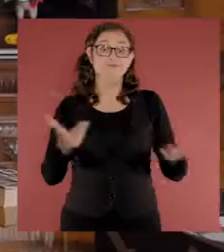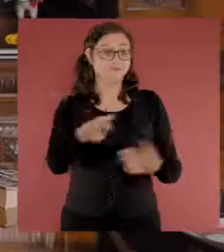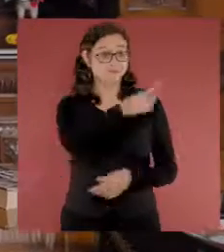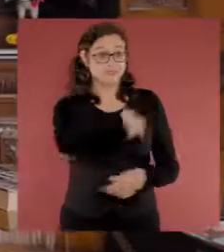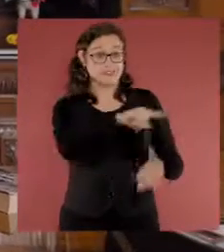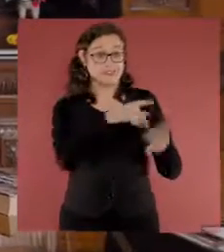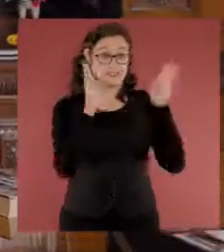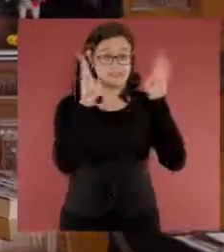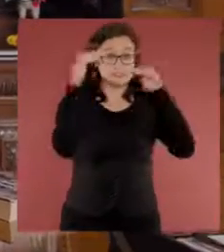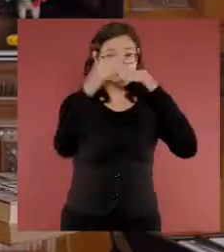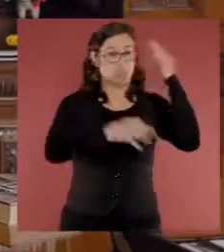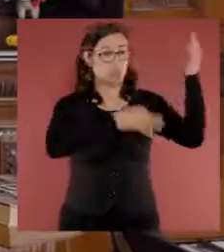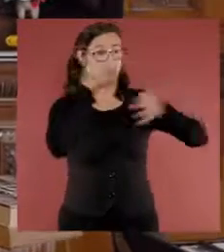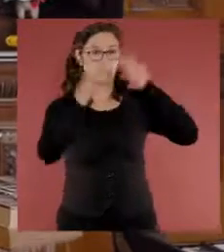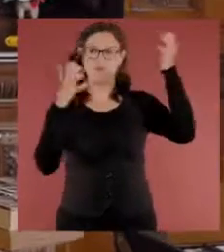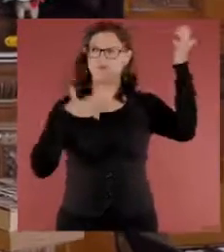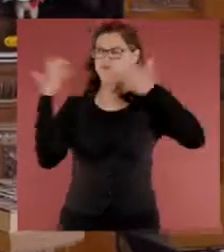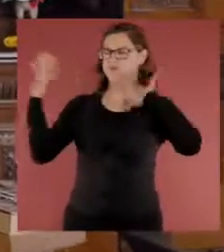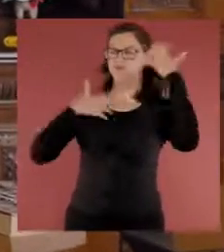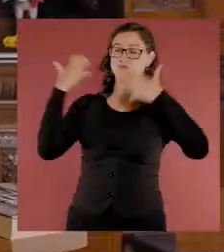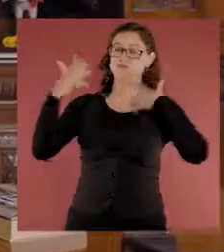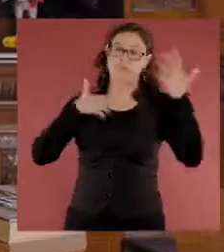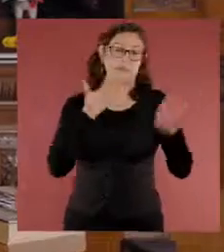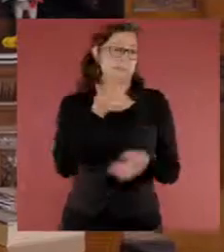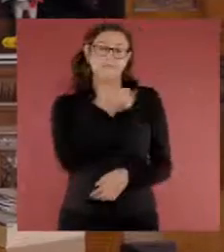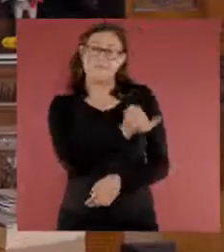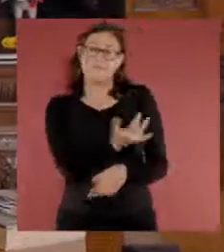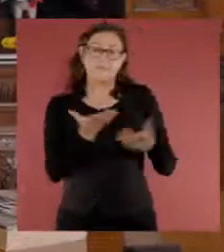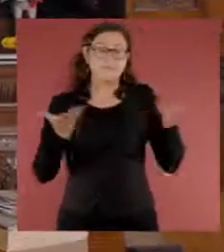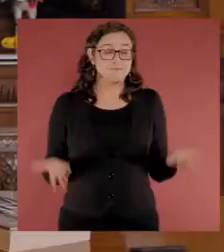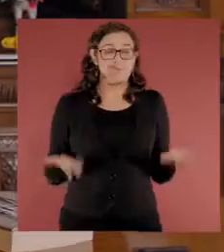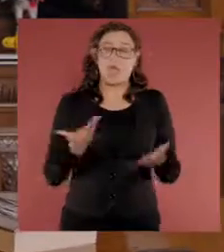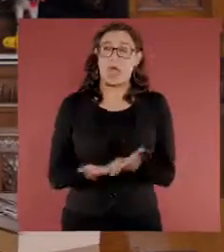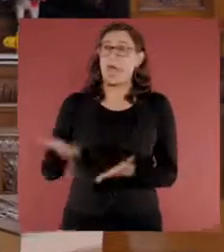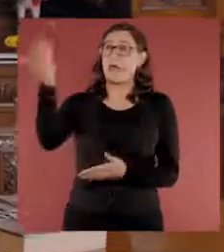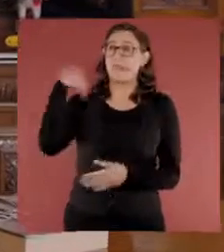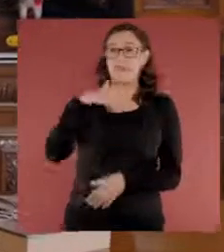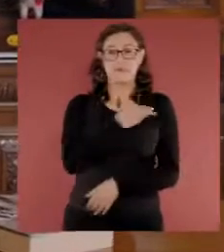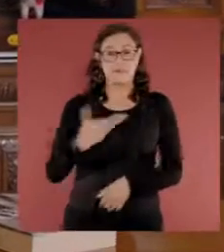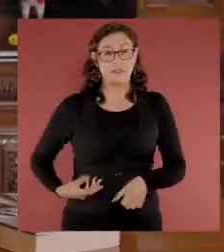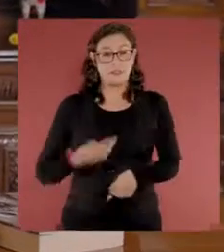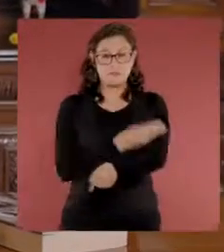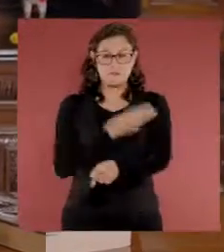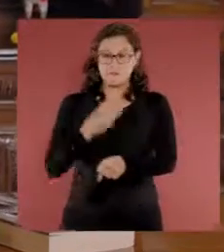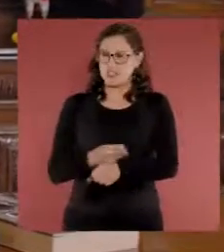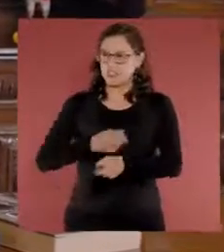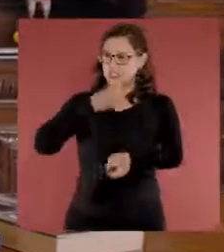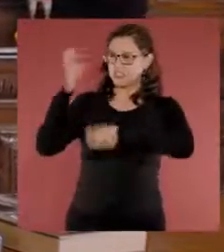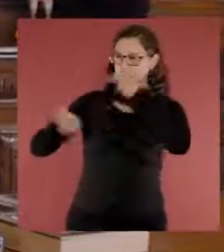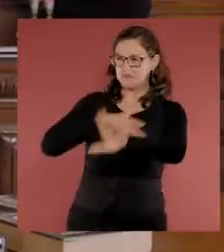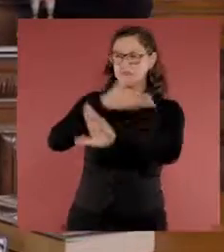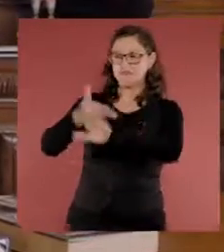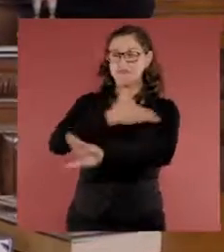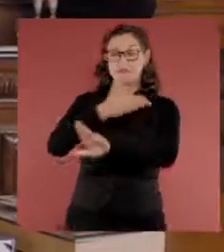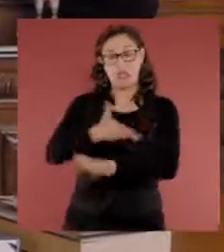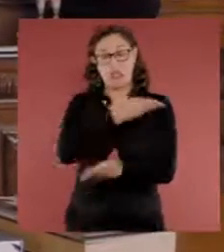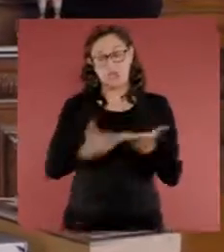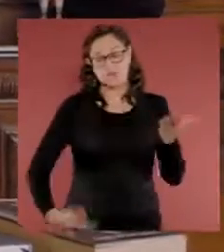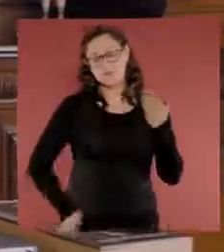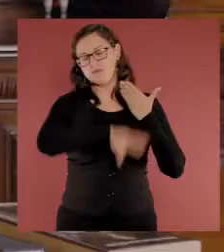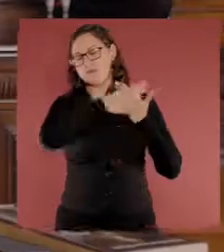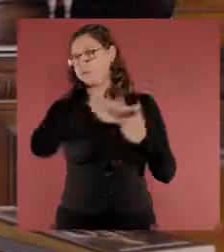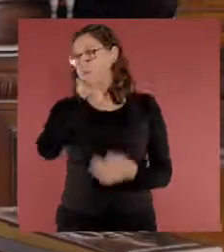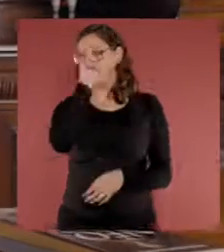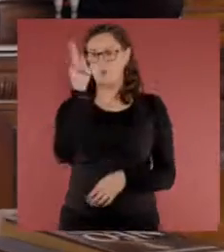y sus voceros andan como desquiciados. Desde los tiempos de Madero no atacaban tanto a un presidente